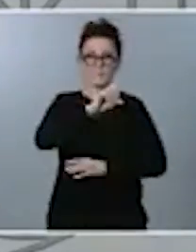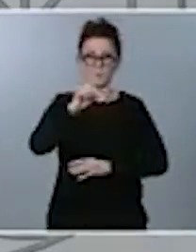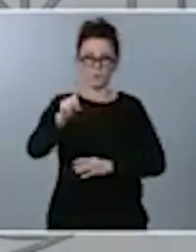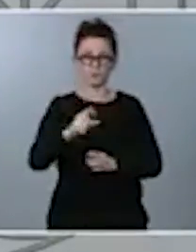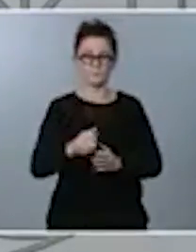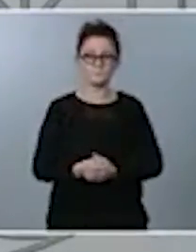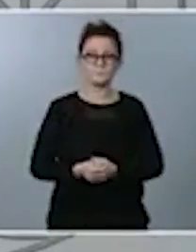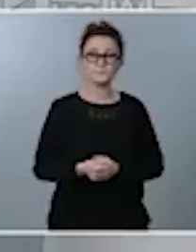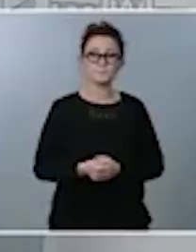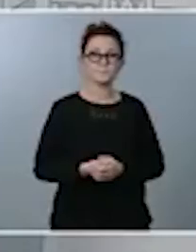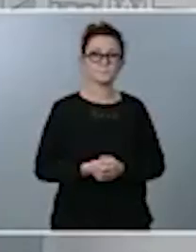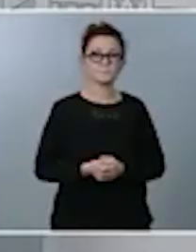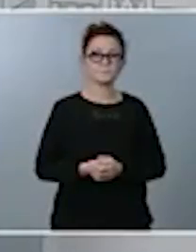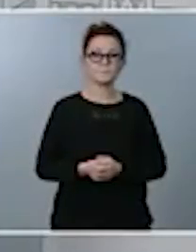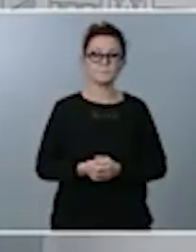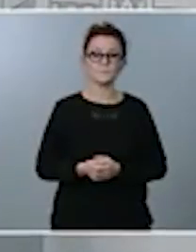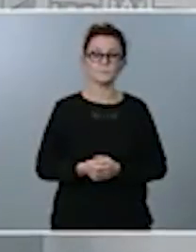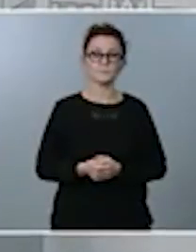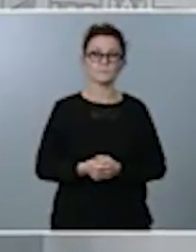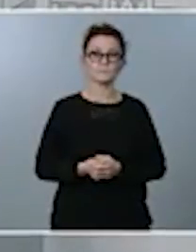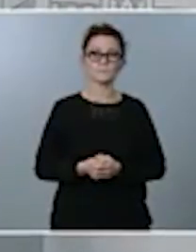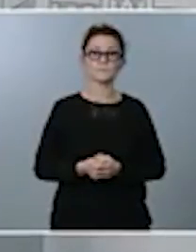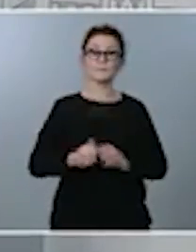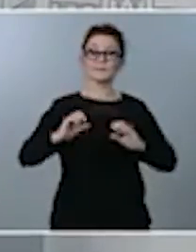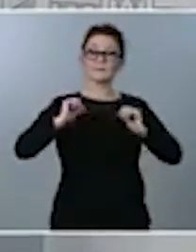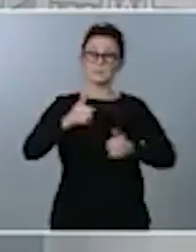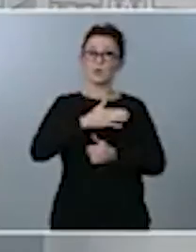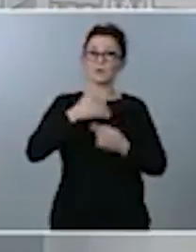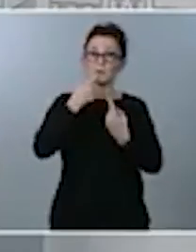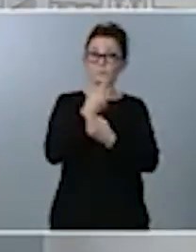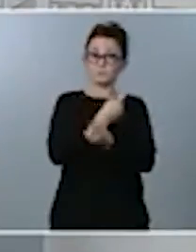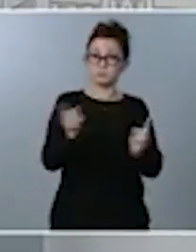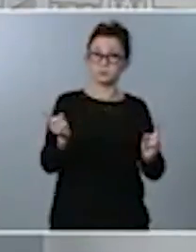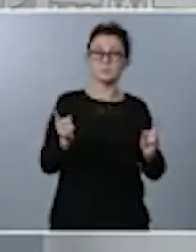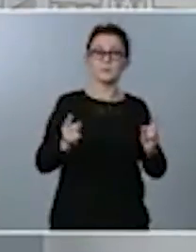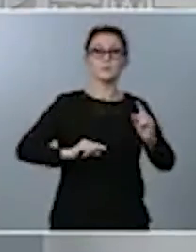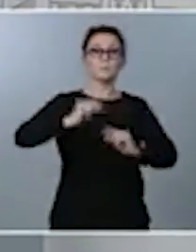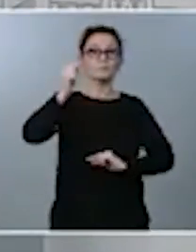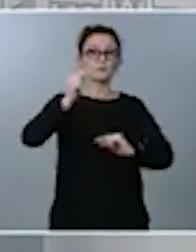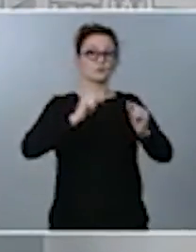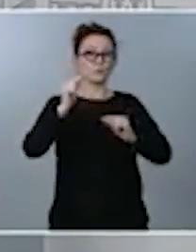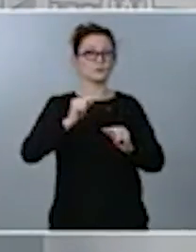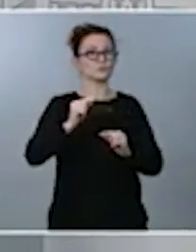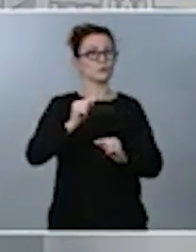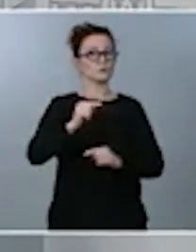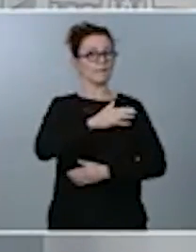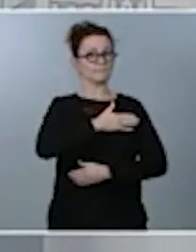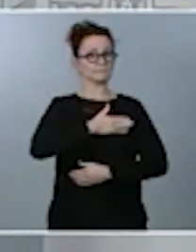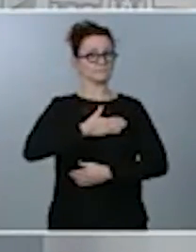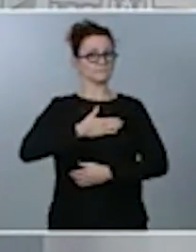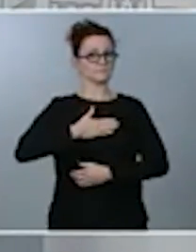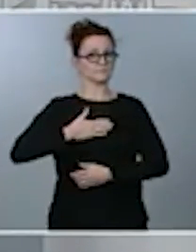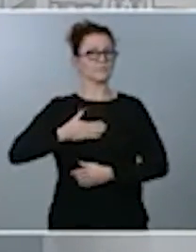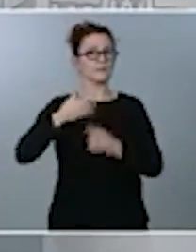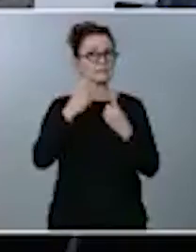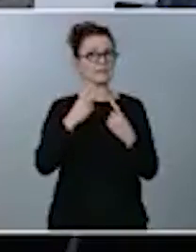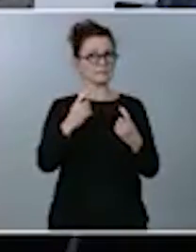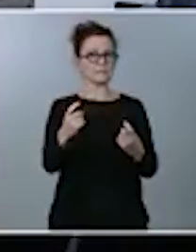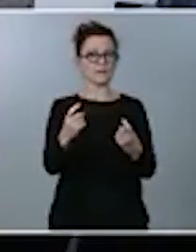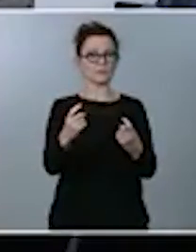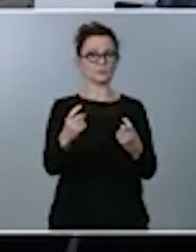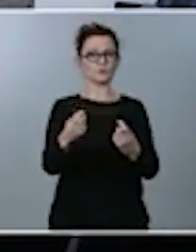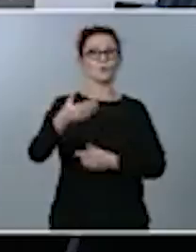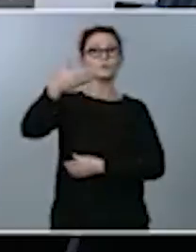quiero decir desde el comienzo que son unos presupuestos esperados, unos presupuestos necesarios, imprescindibles